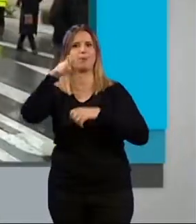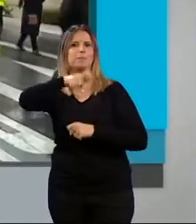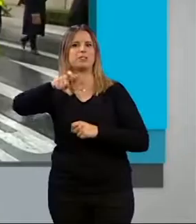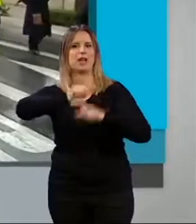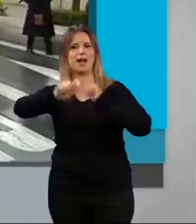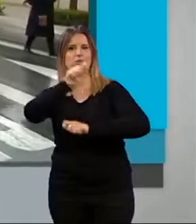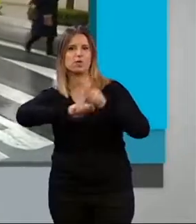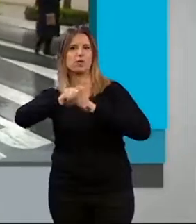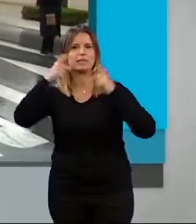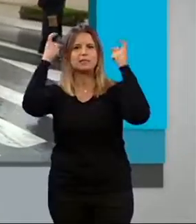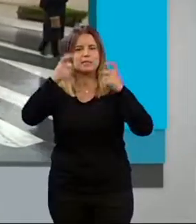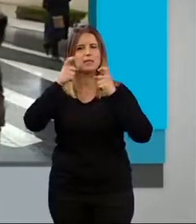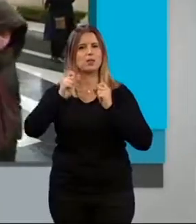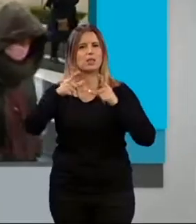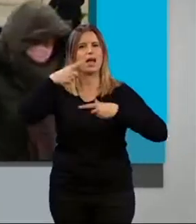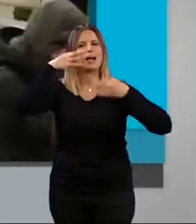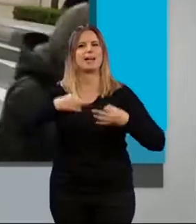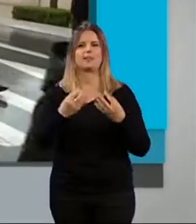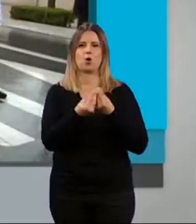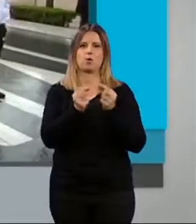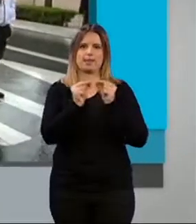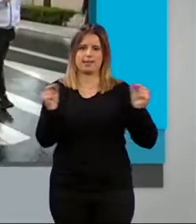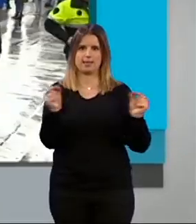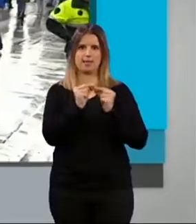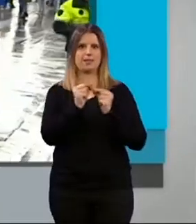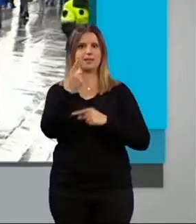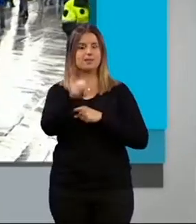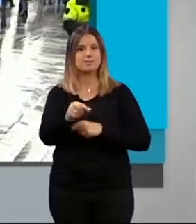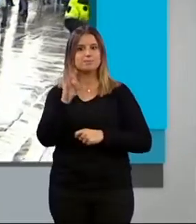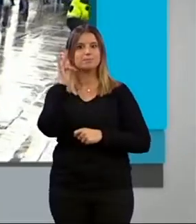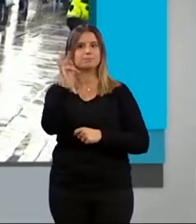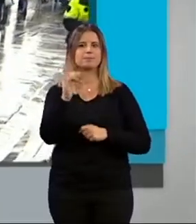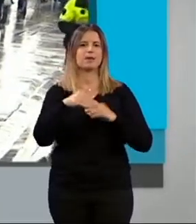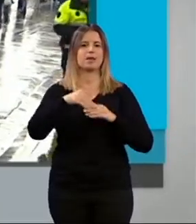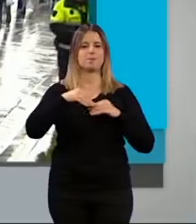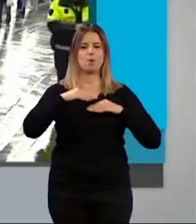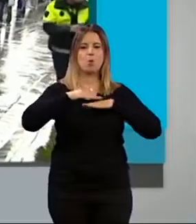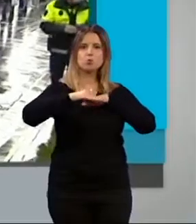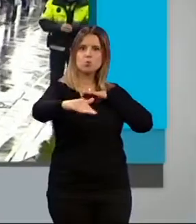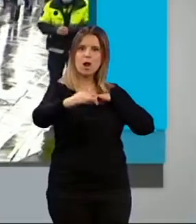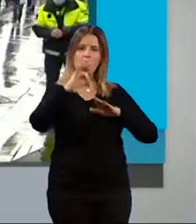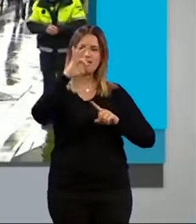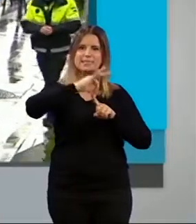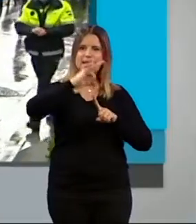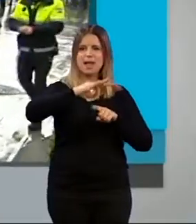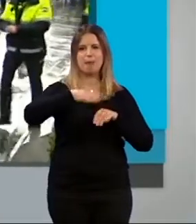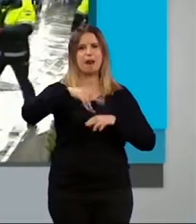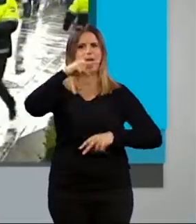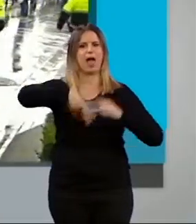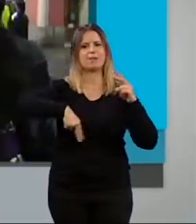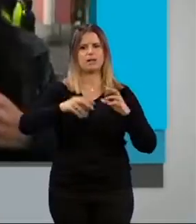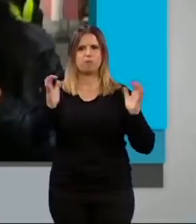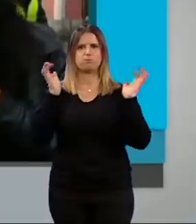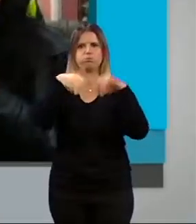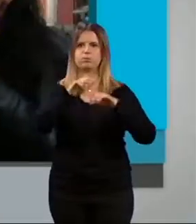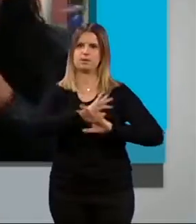las asociaciones intentando garantizar la distancia de seguridad. Además, se han instalado señales en el suelo para evitar cualquier tipo de aglomeración. Pese a